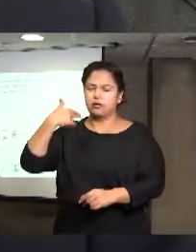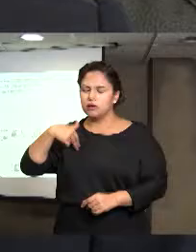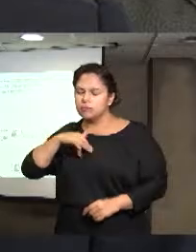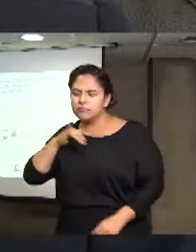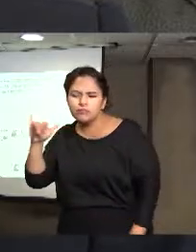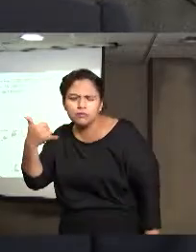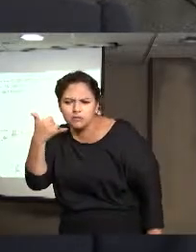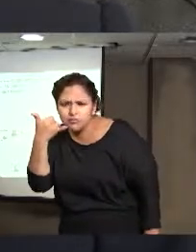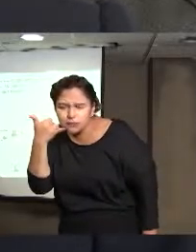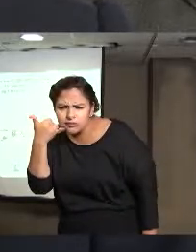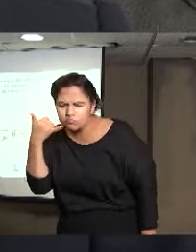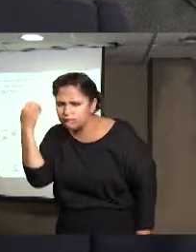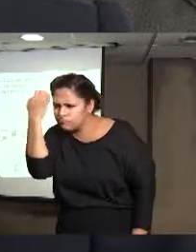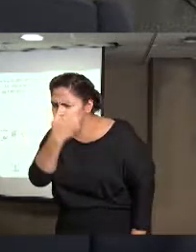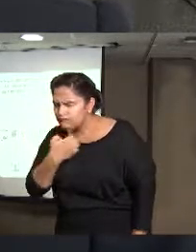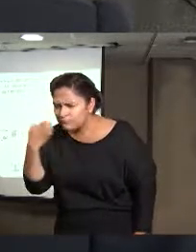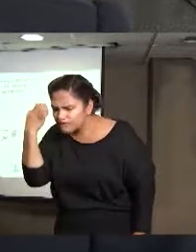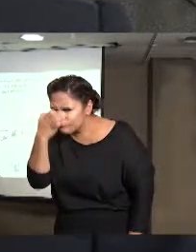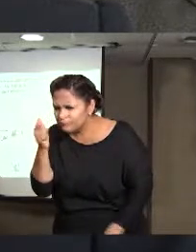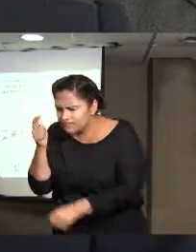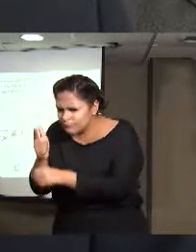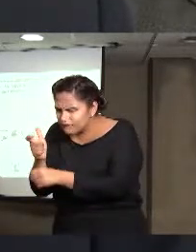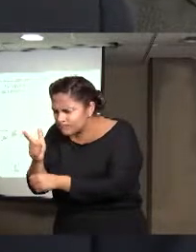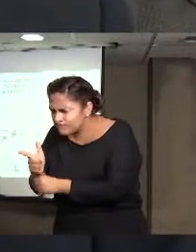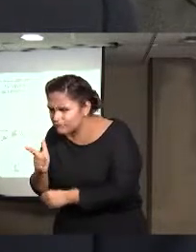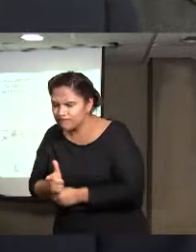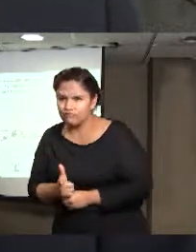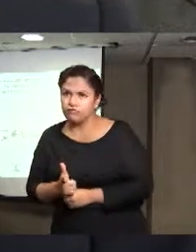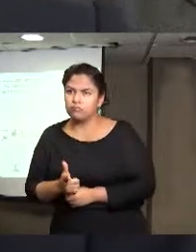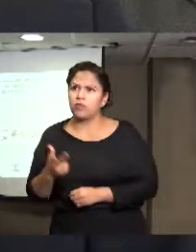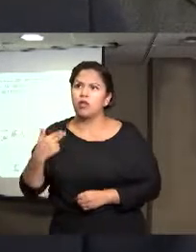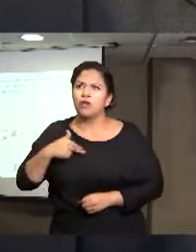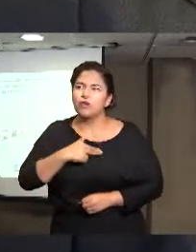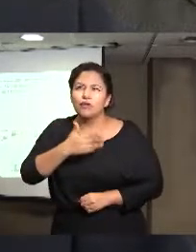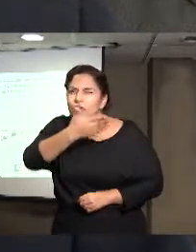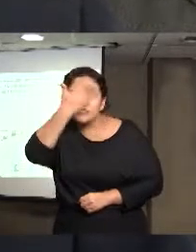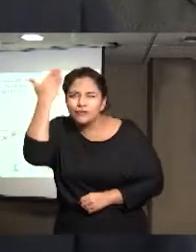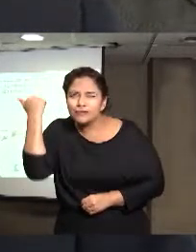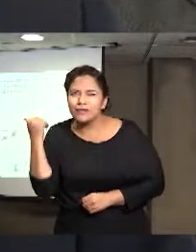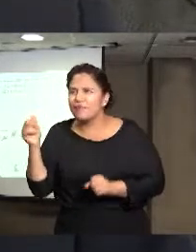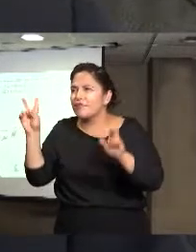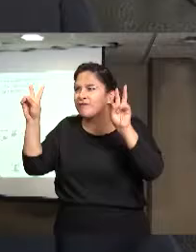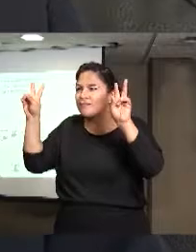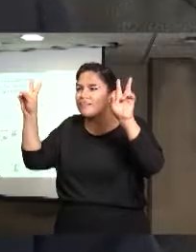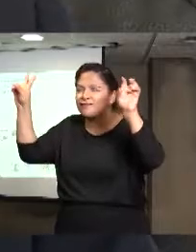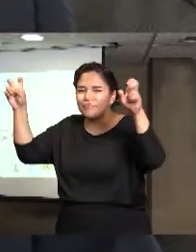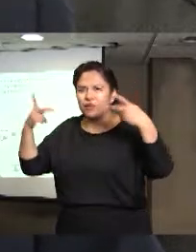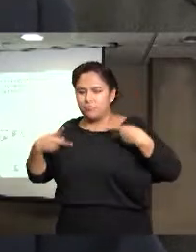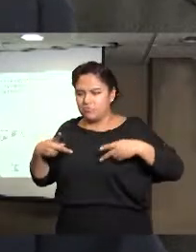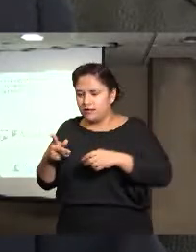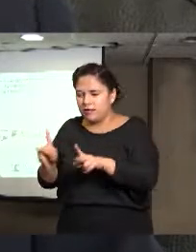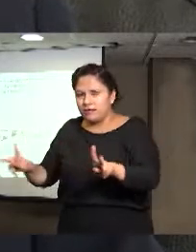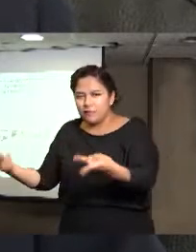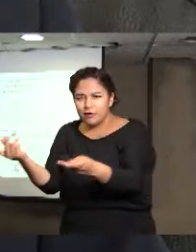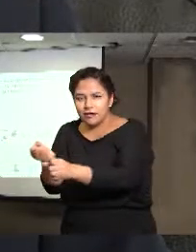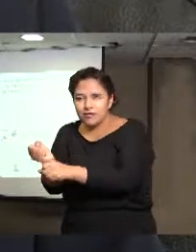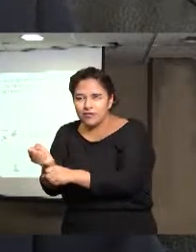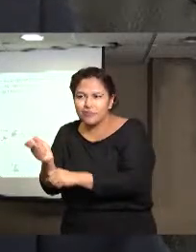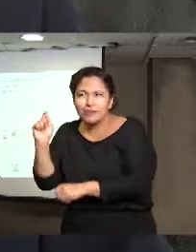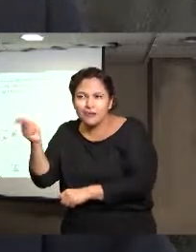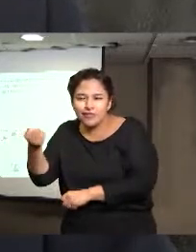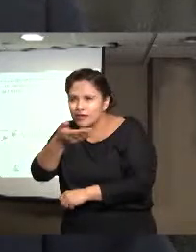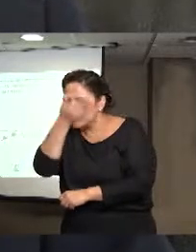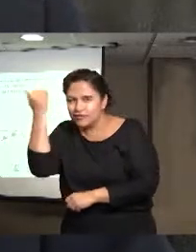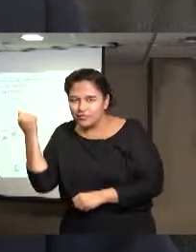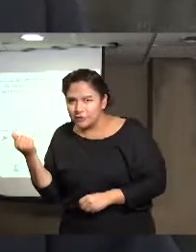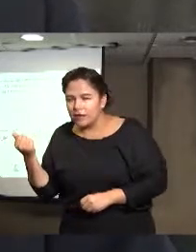y como bien se menciona, no todos sabemos qué es trata de personas, entonces la línea nacional contra la trata también